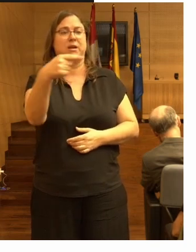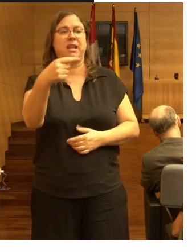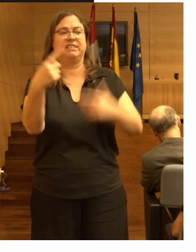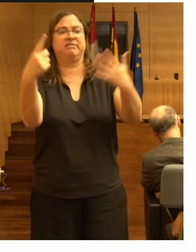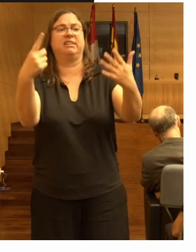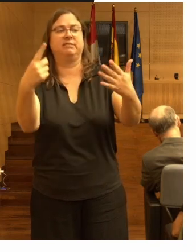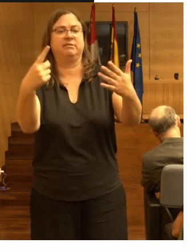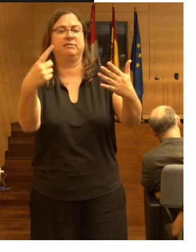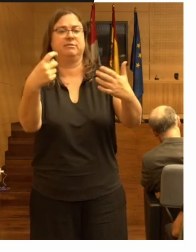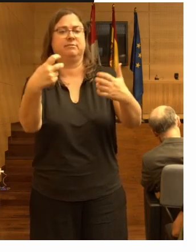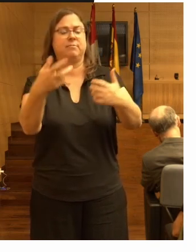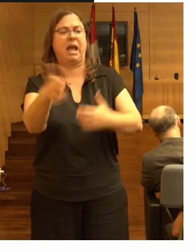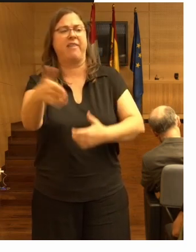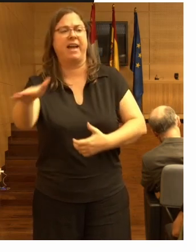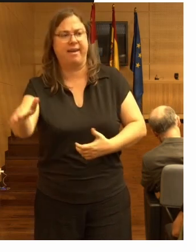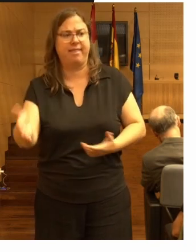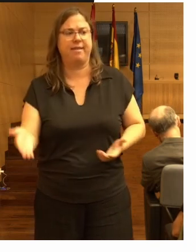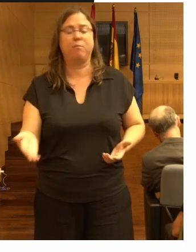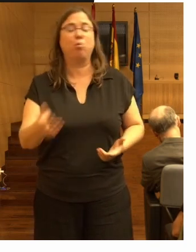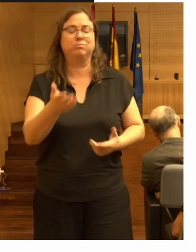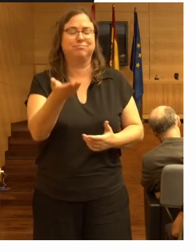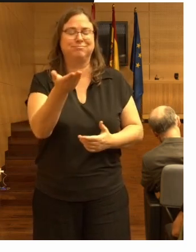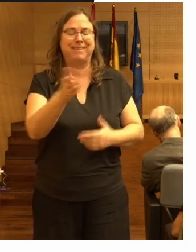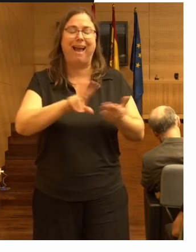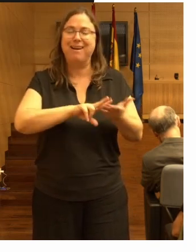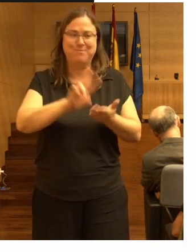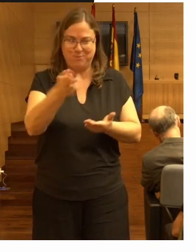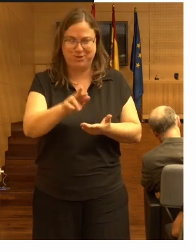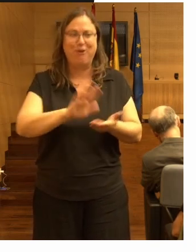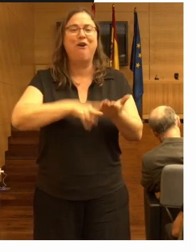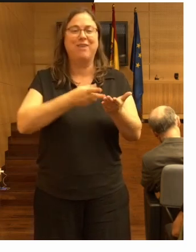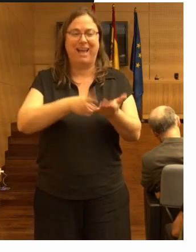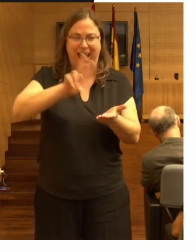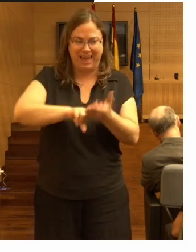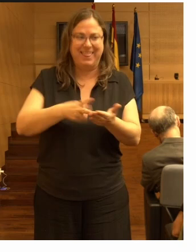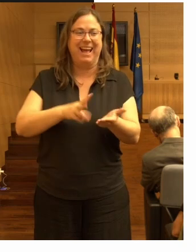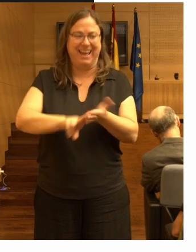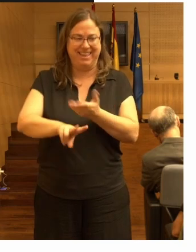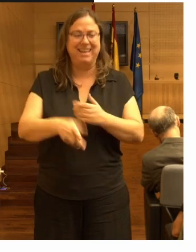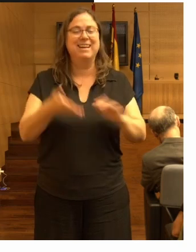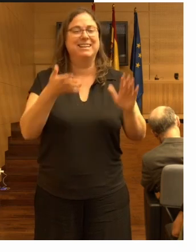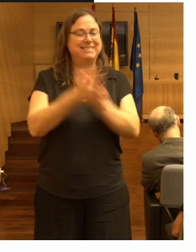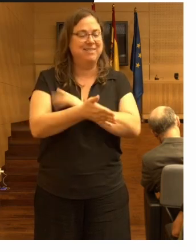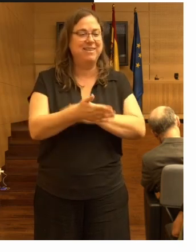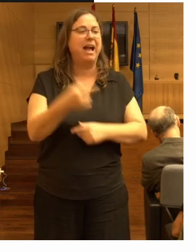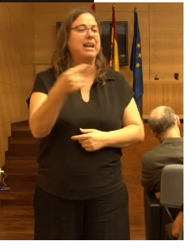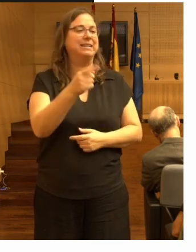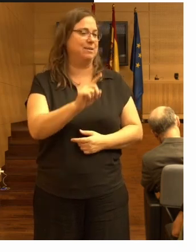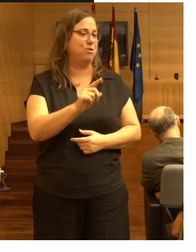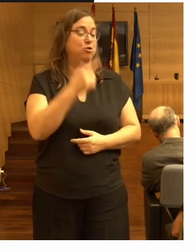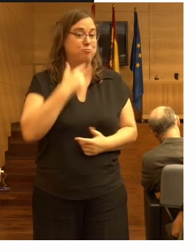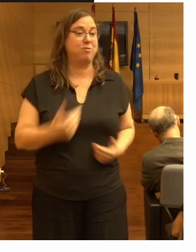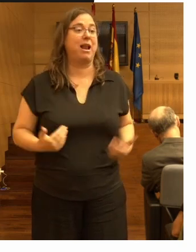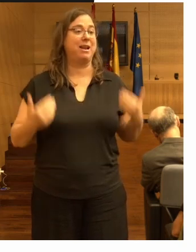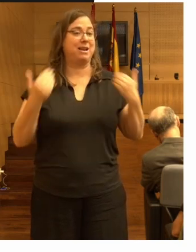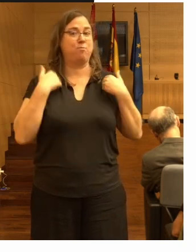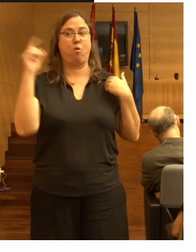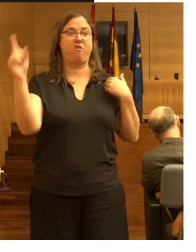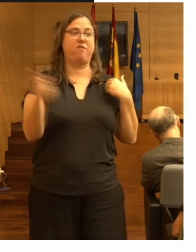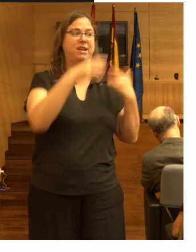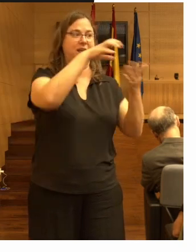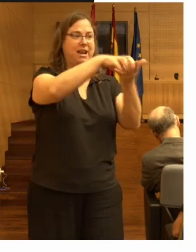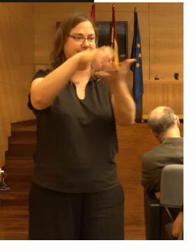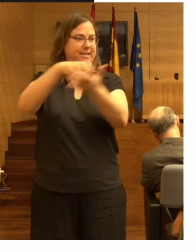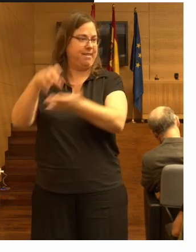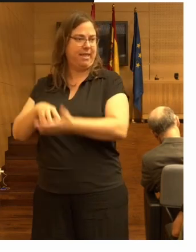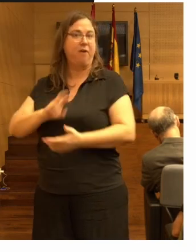y no quiere decir eso que haya nada malo pero si eres un encargado de varias residencias a